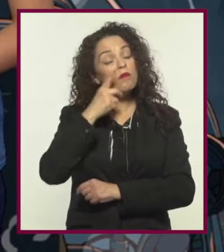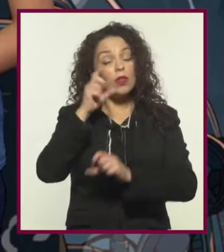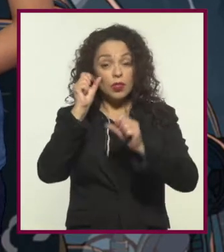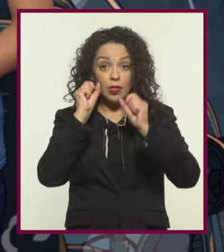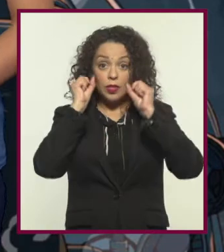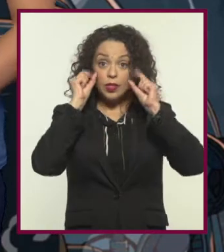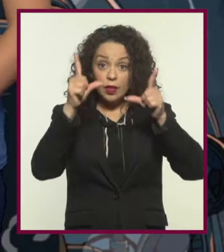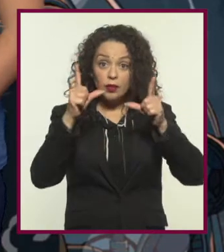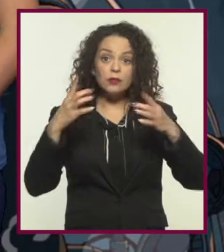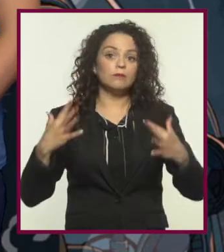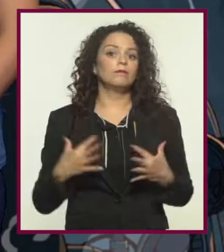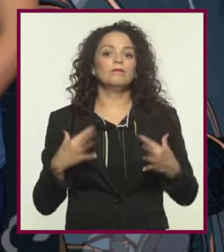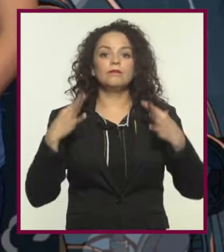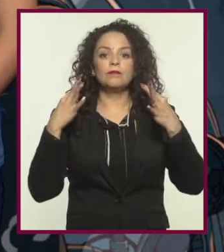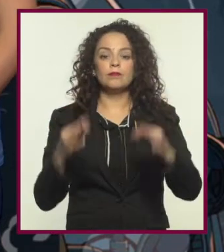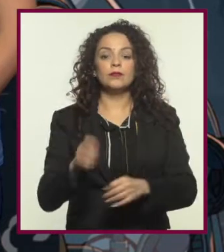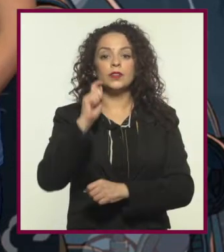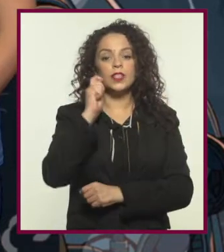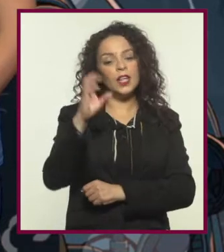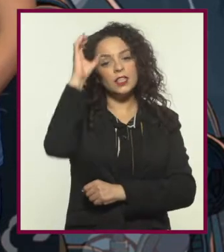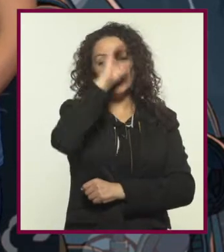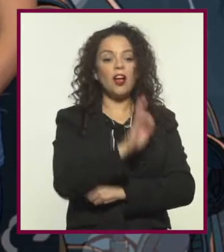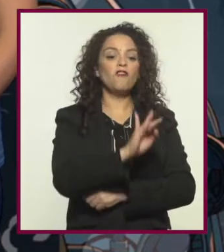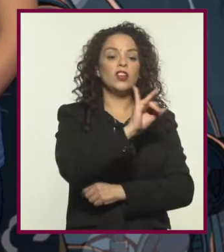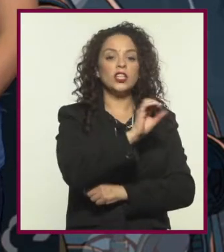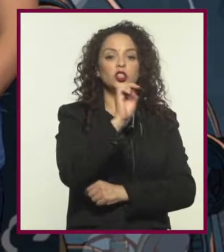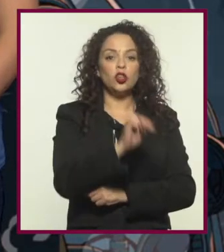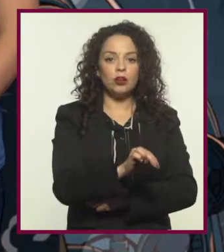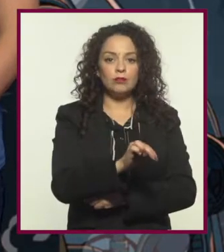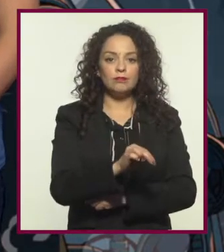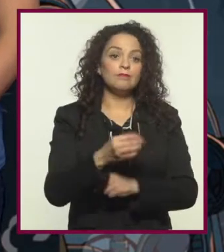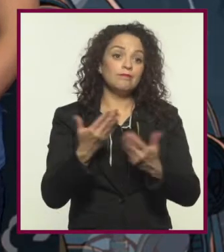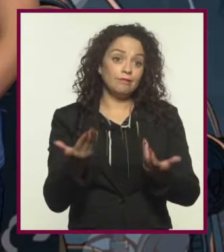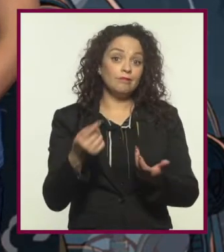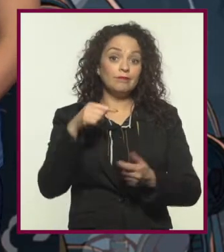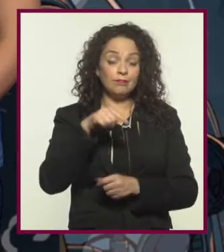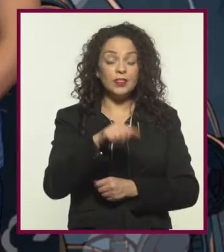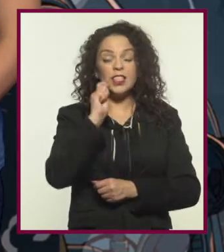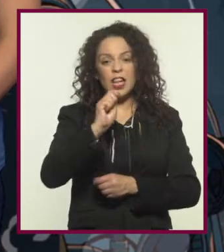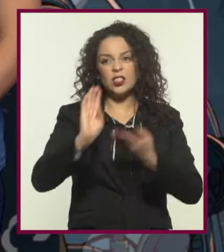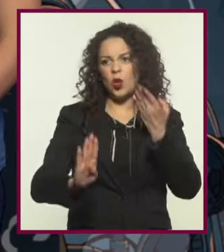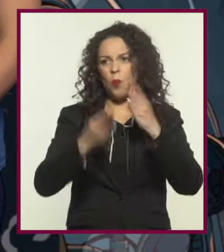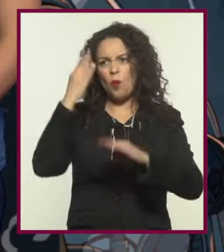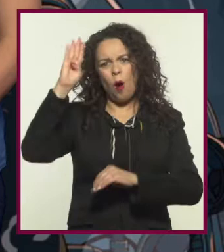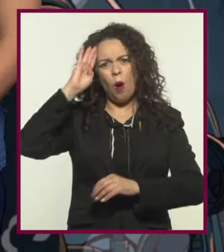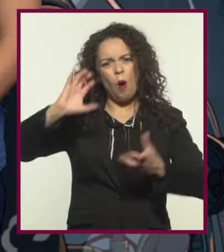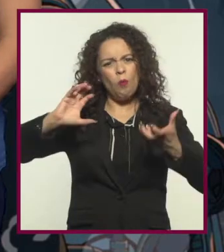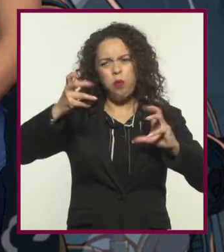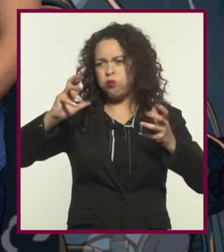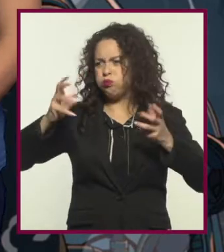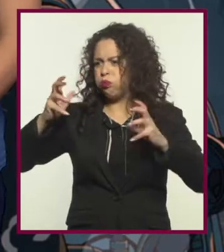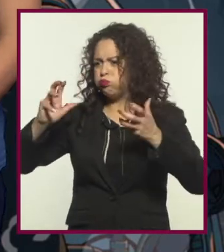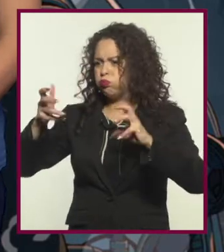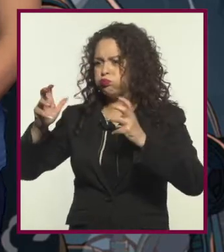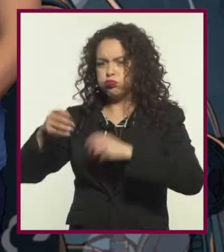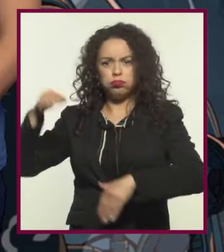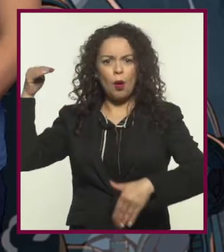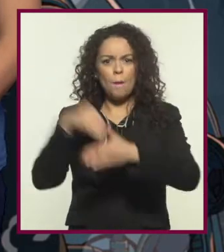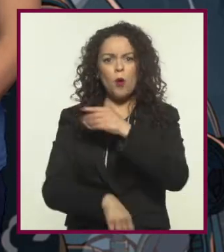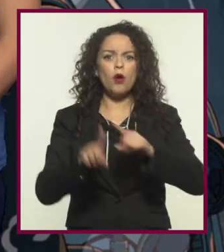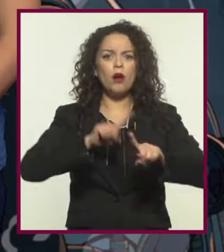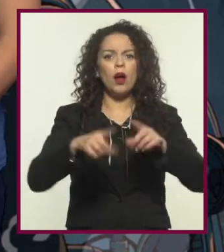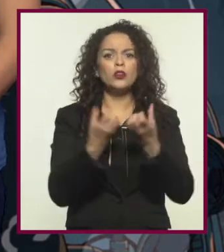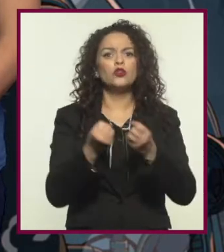despierta, inaugura toda la corriente distópica de la ciencia ficción, o sea, la que presenta mundos desastrosos o en